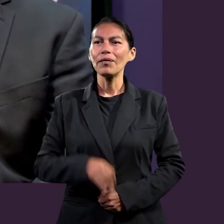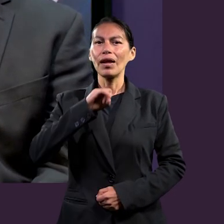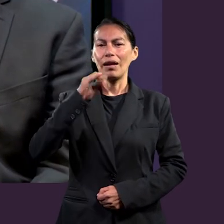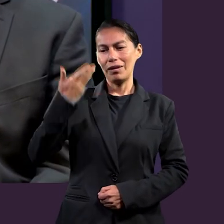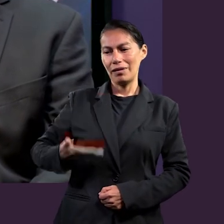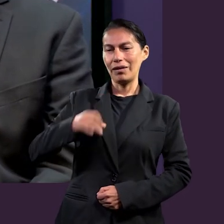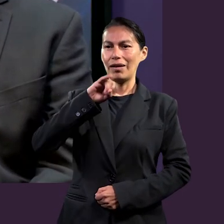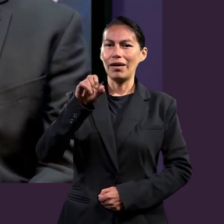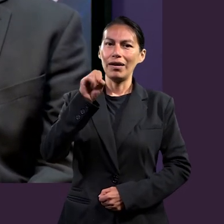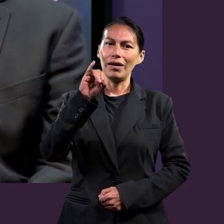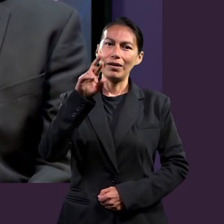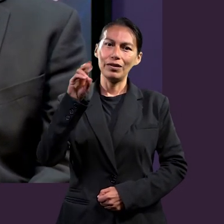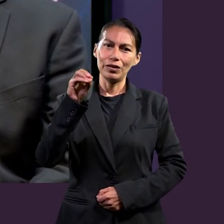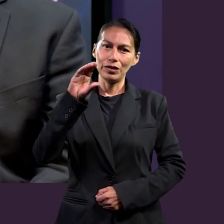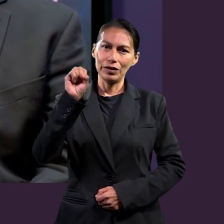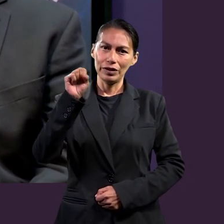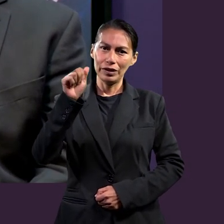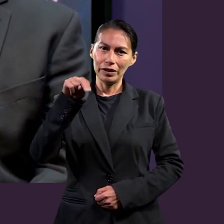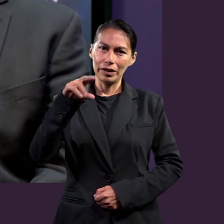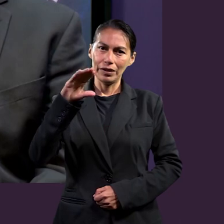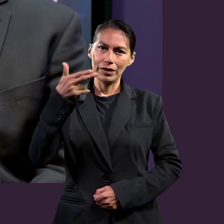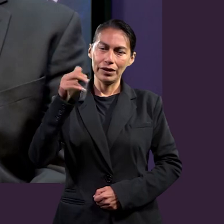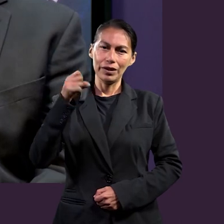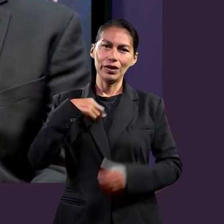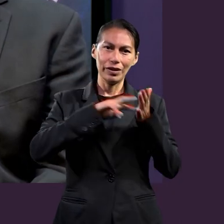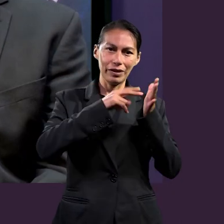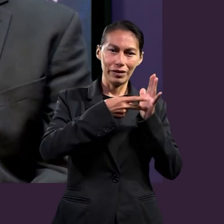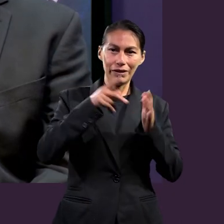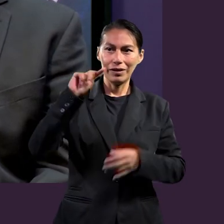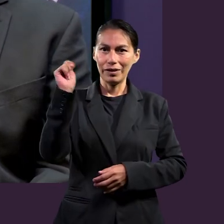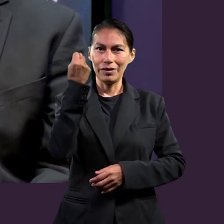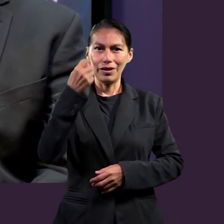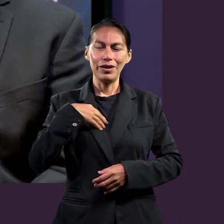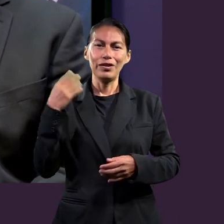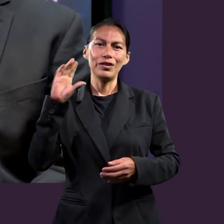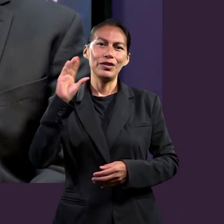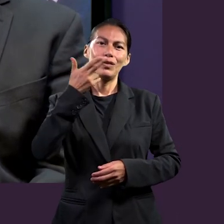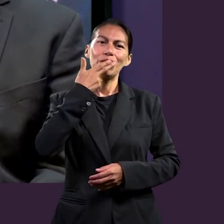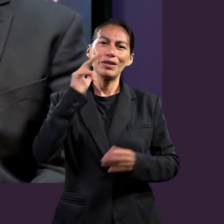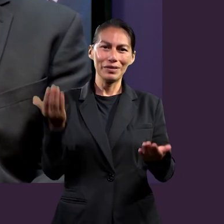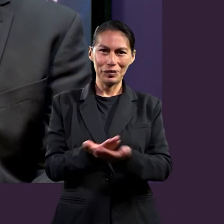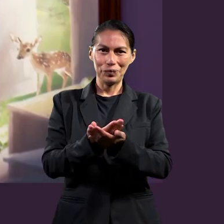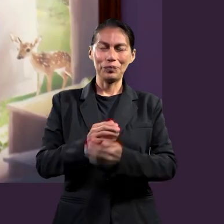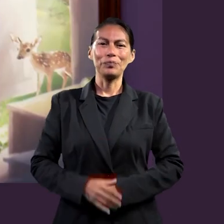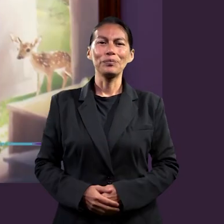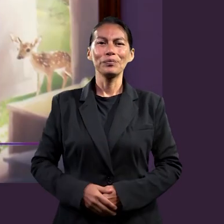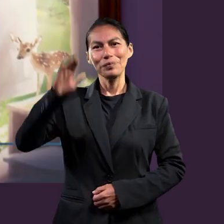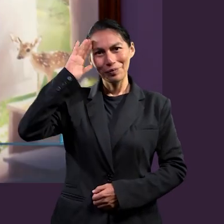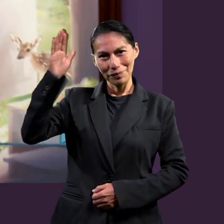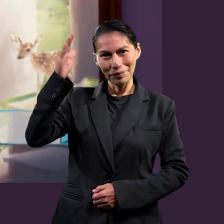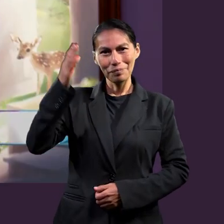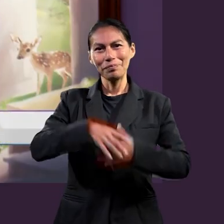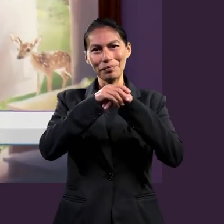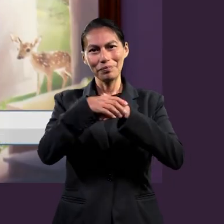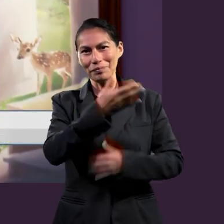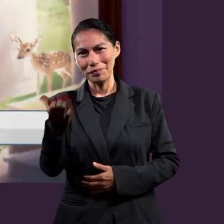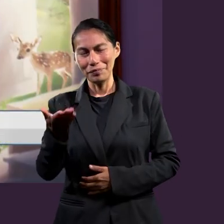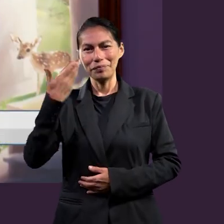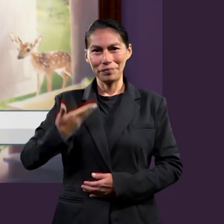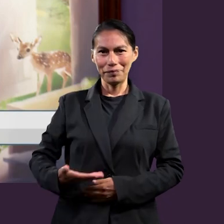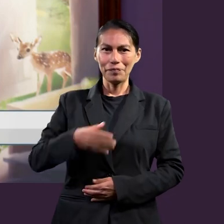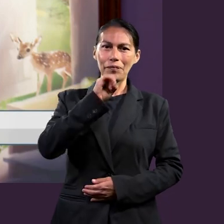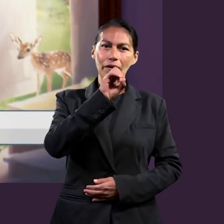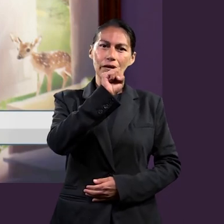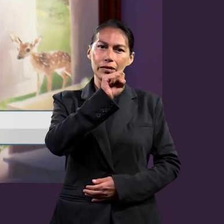Yo soy Jairo Sánchez, docente de la Facultad de Ingeniería y Tecnología y soy del estado de Chihuahua. Hola, saludos a todos.